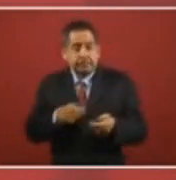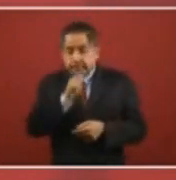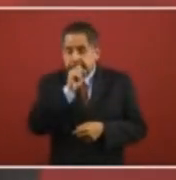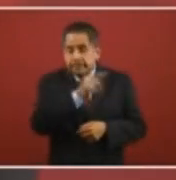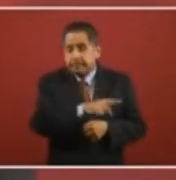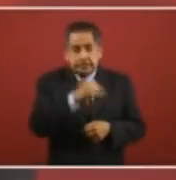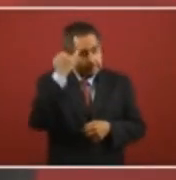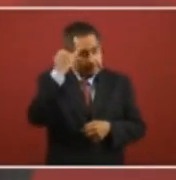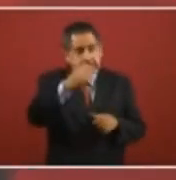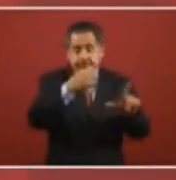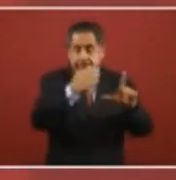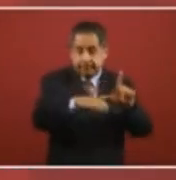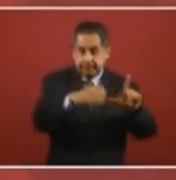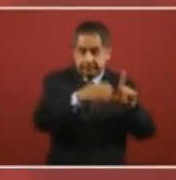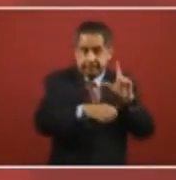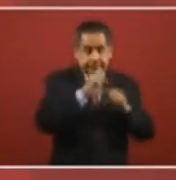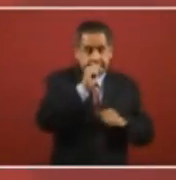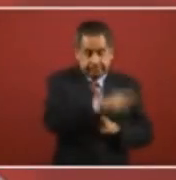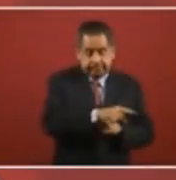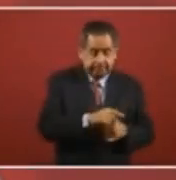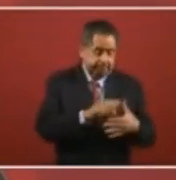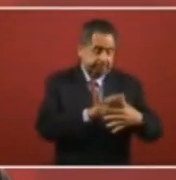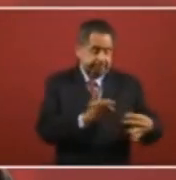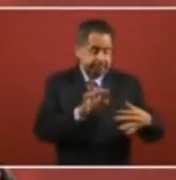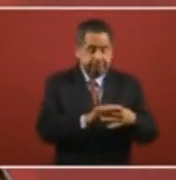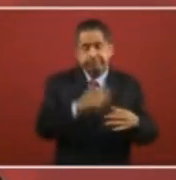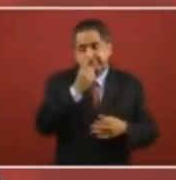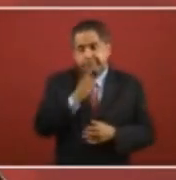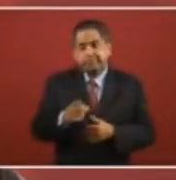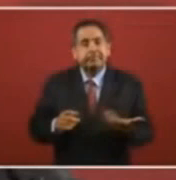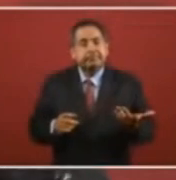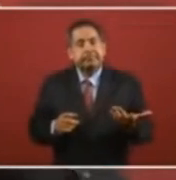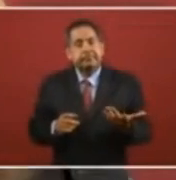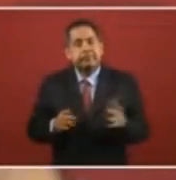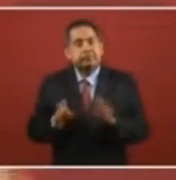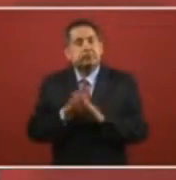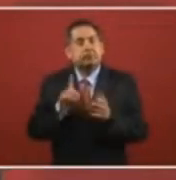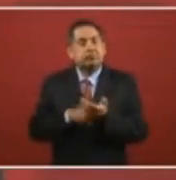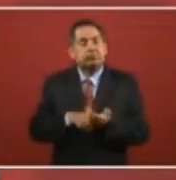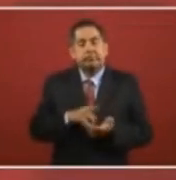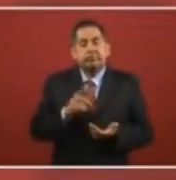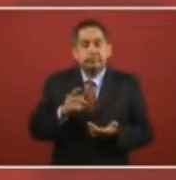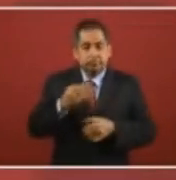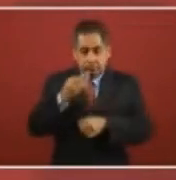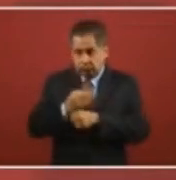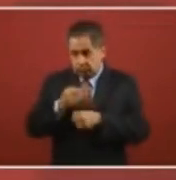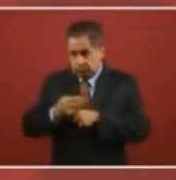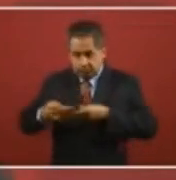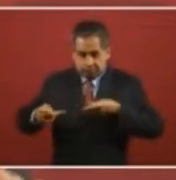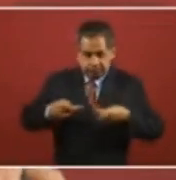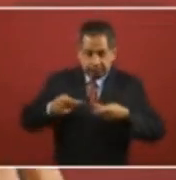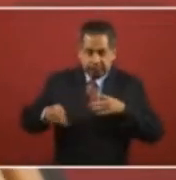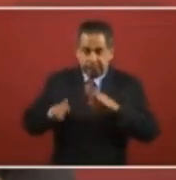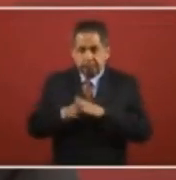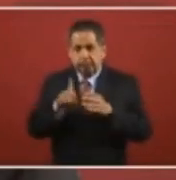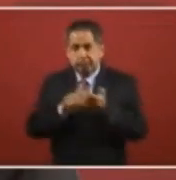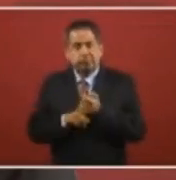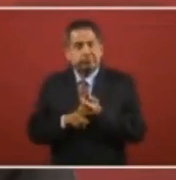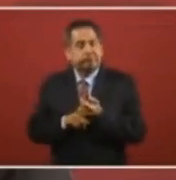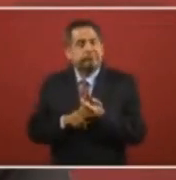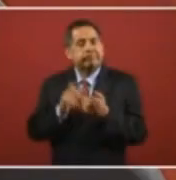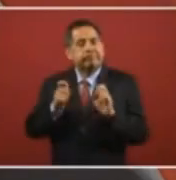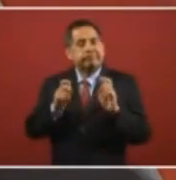idea. Y él la menciona ahí y por lo tanto México ahora estamos organizando el encuentro de las civilizaciones